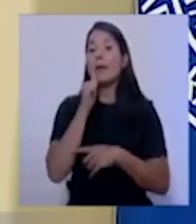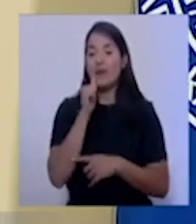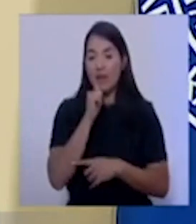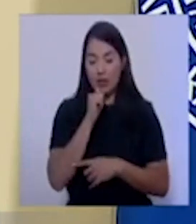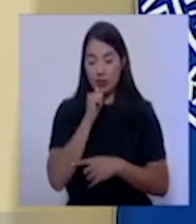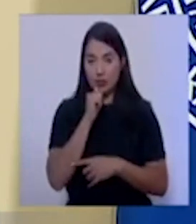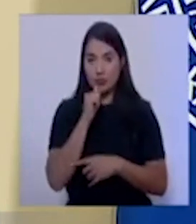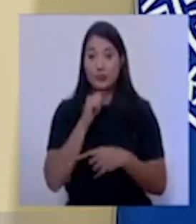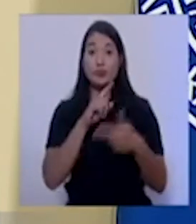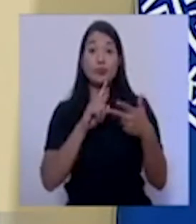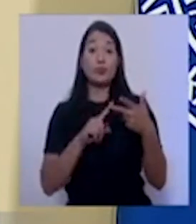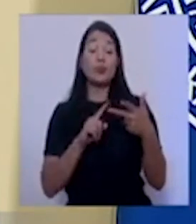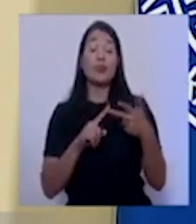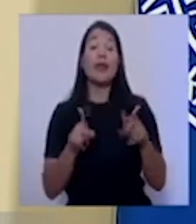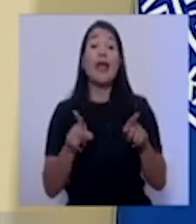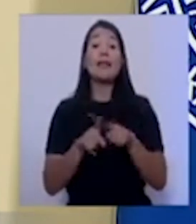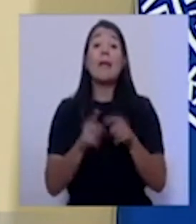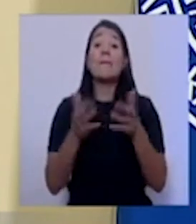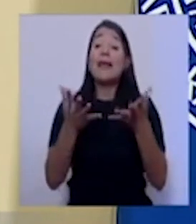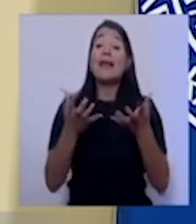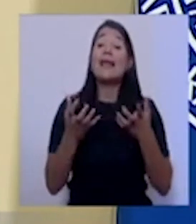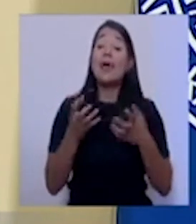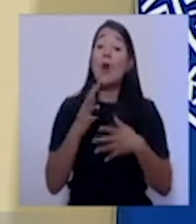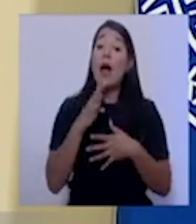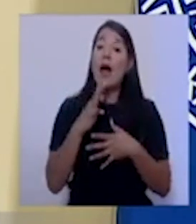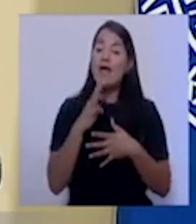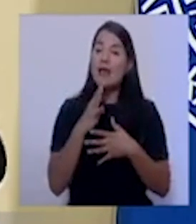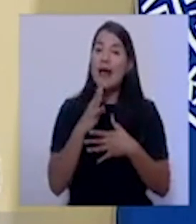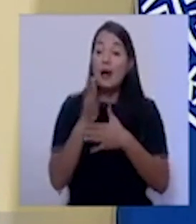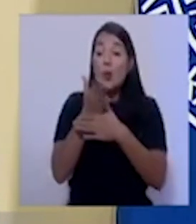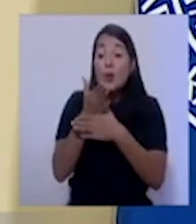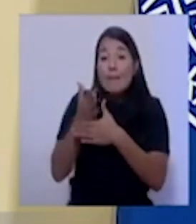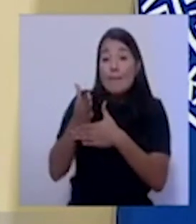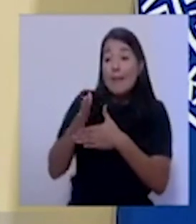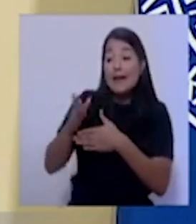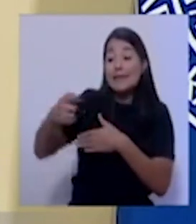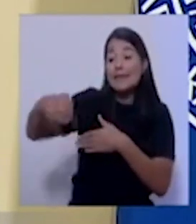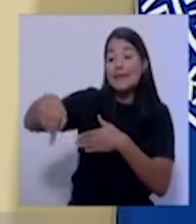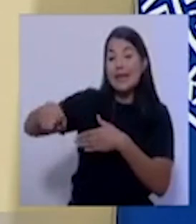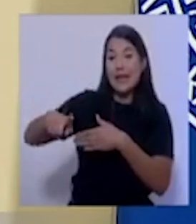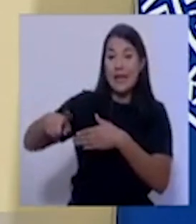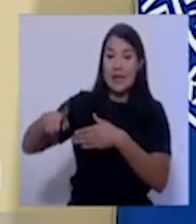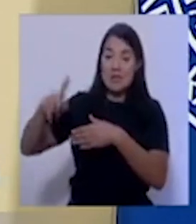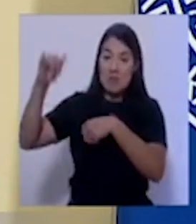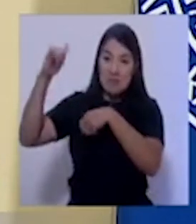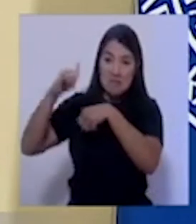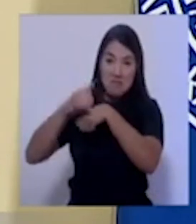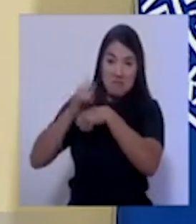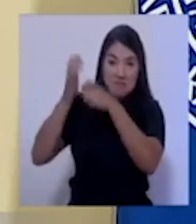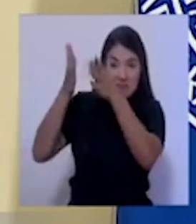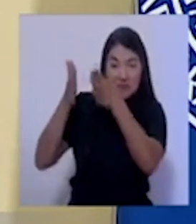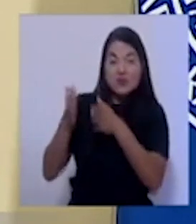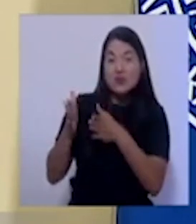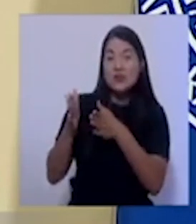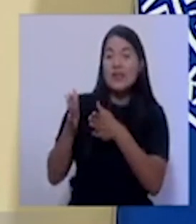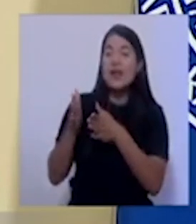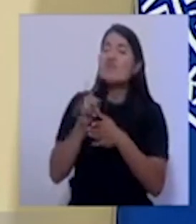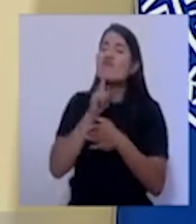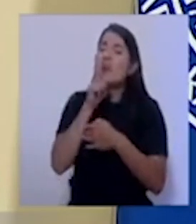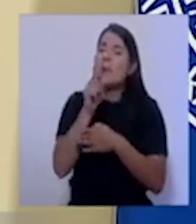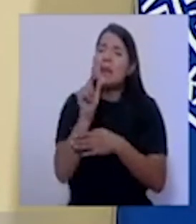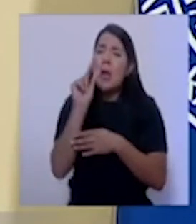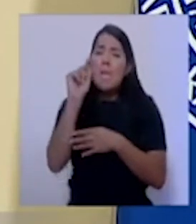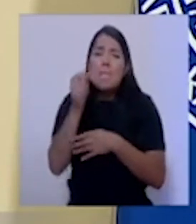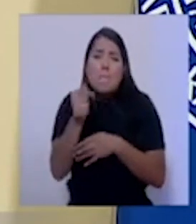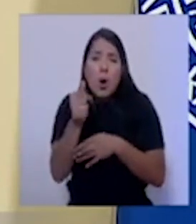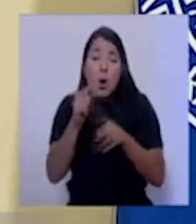tercera instancia, quiero referirme también a un segmento de viajeros que es realmente pequeño pero de alto impacto económico para Costa Rica